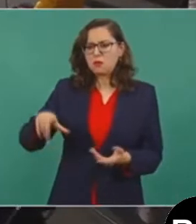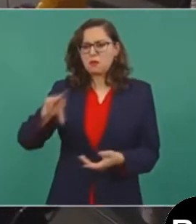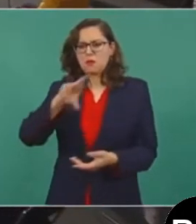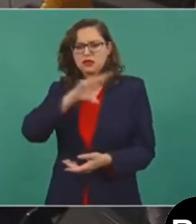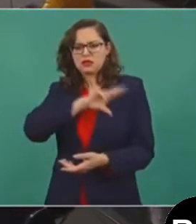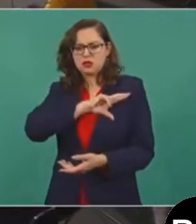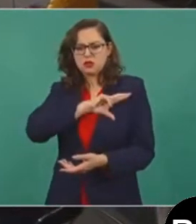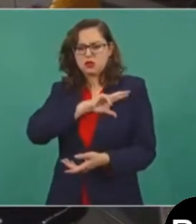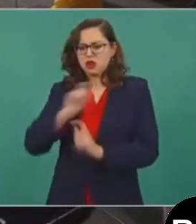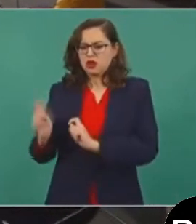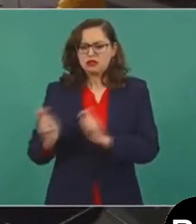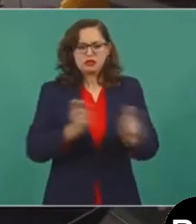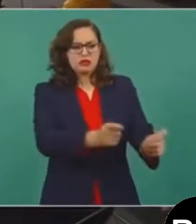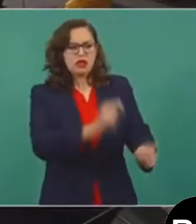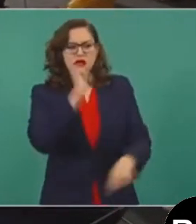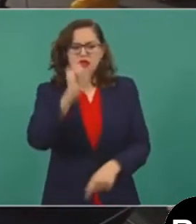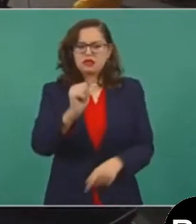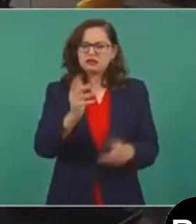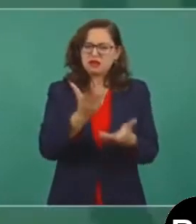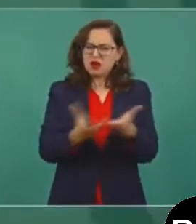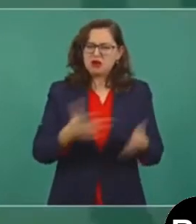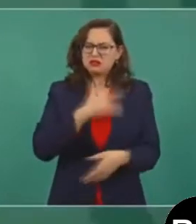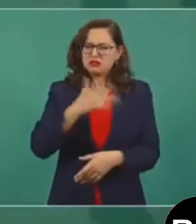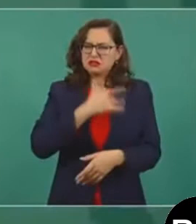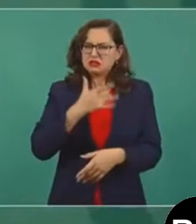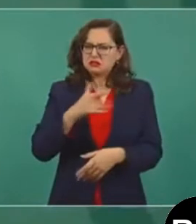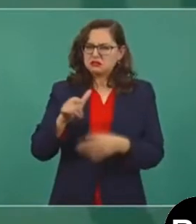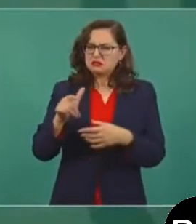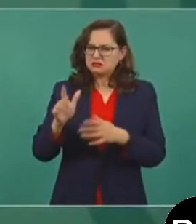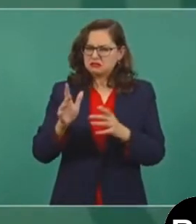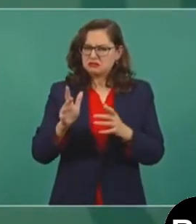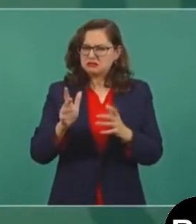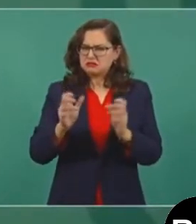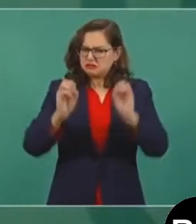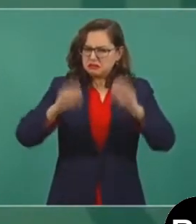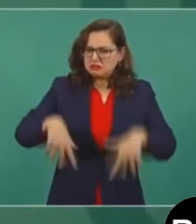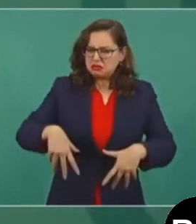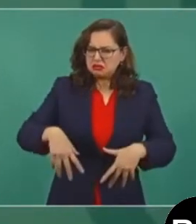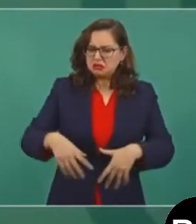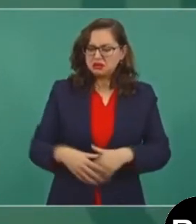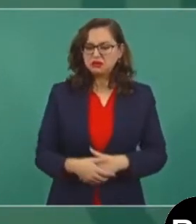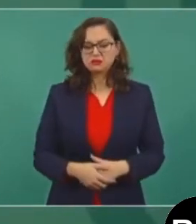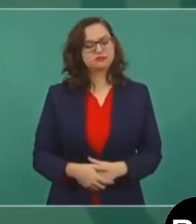es que estoy pensando lo mismo, de siempre. Yo tengo